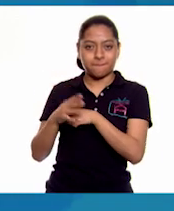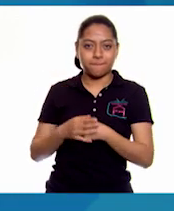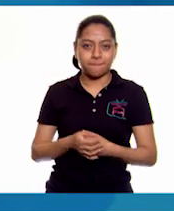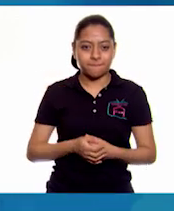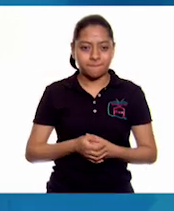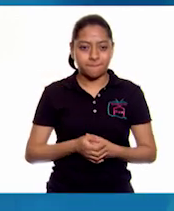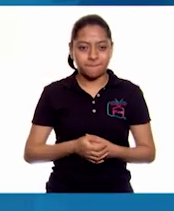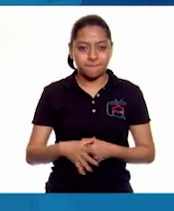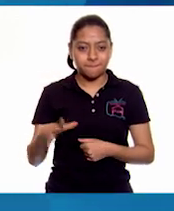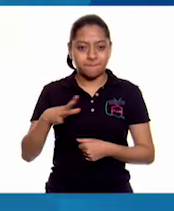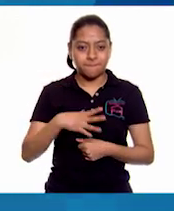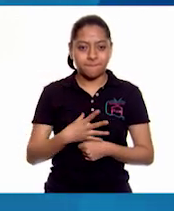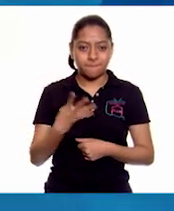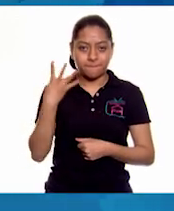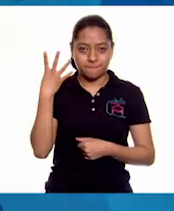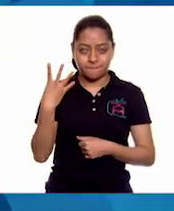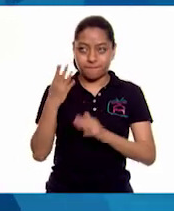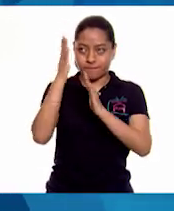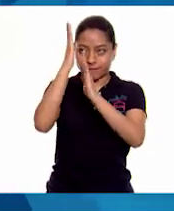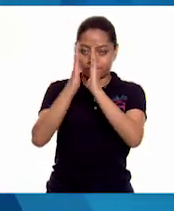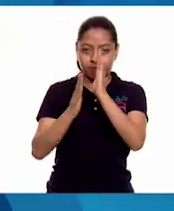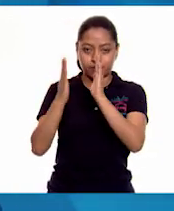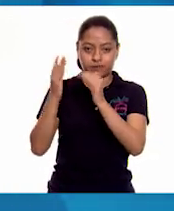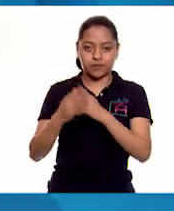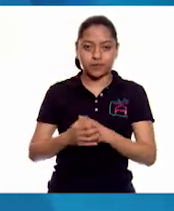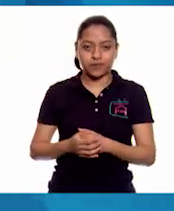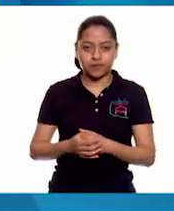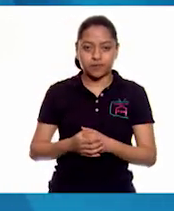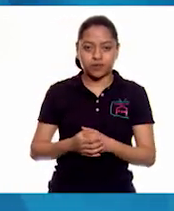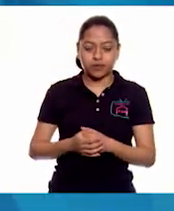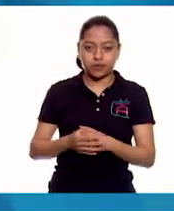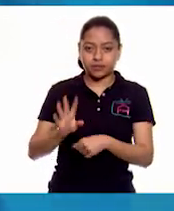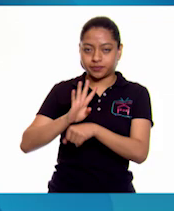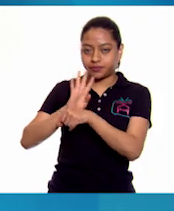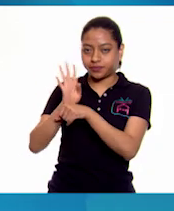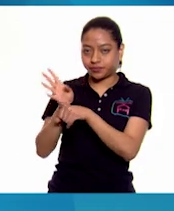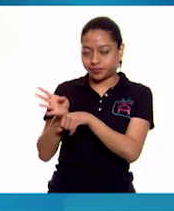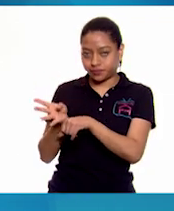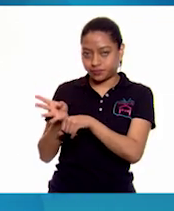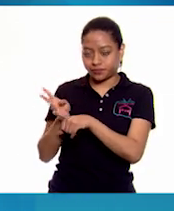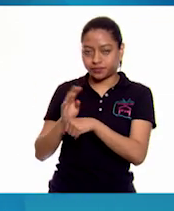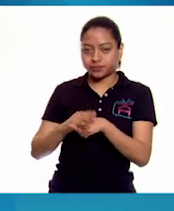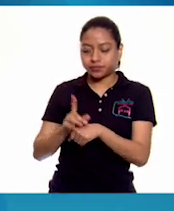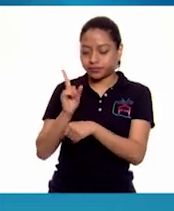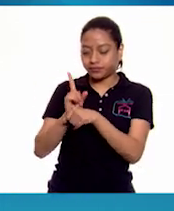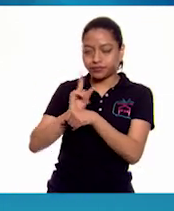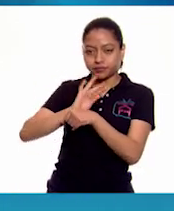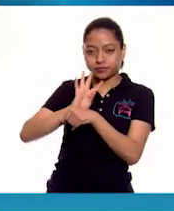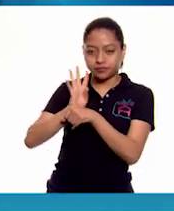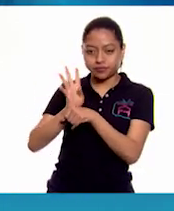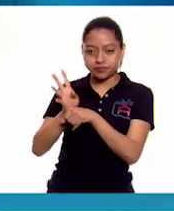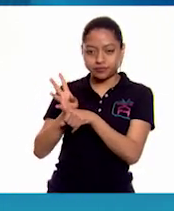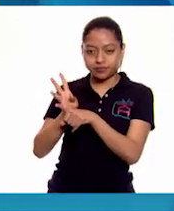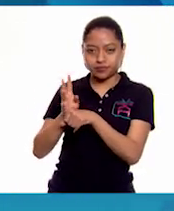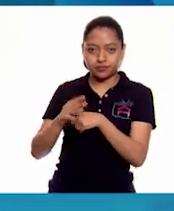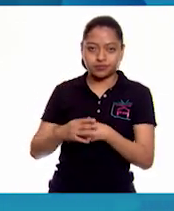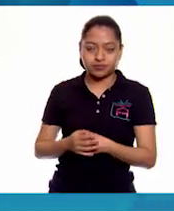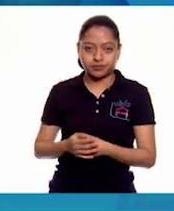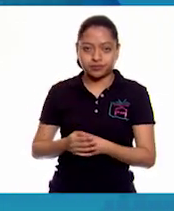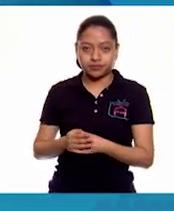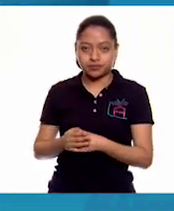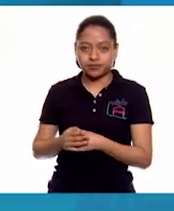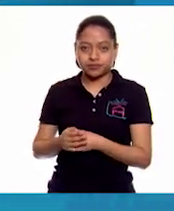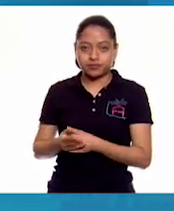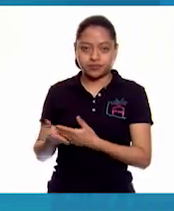cuatro de estas fracciones de círculo, fíjense, con un círculo cuántas me van a salir,